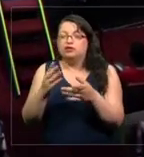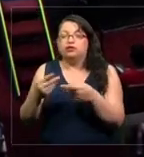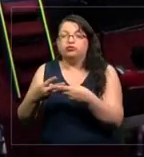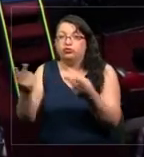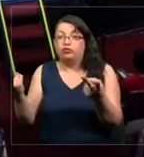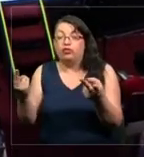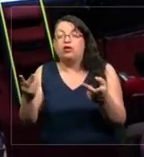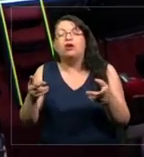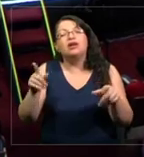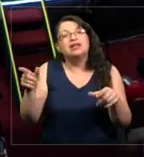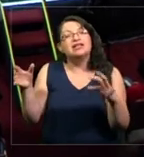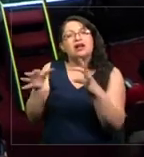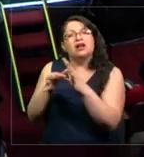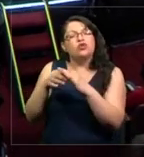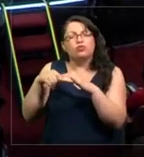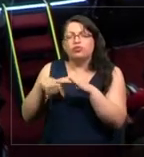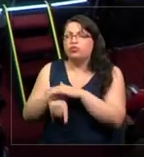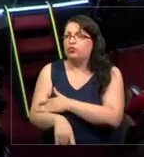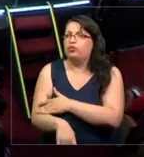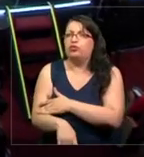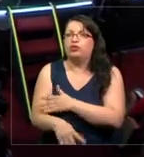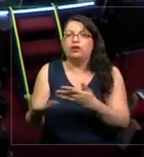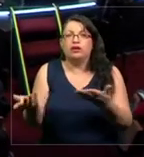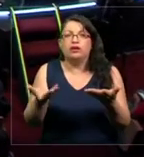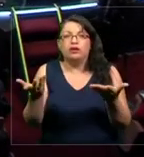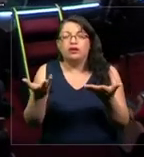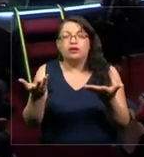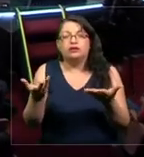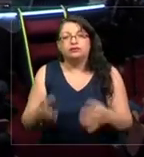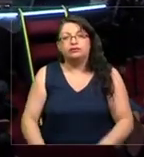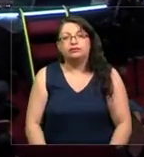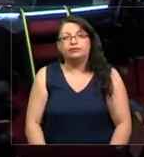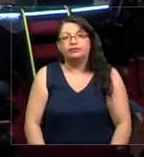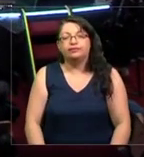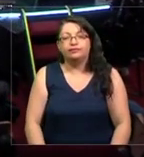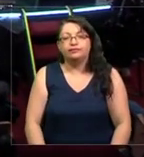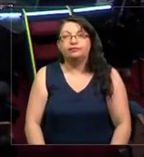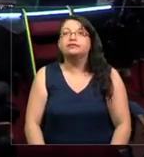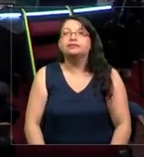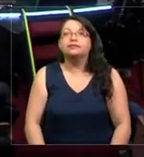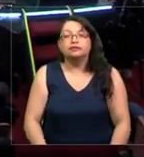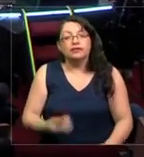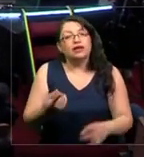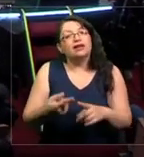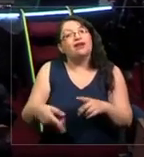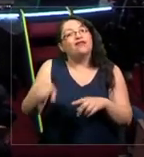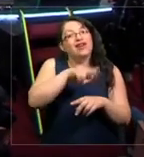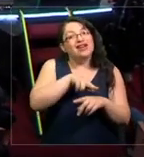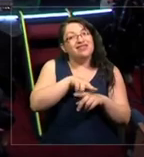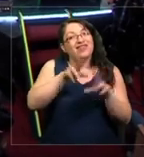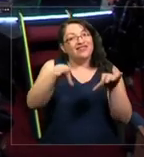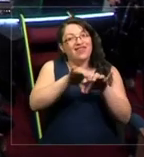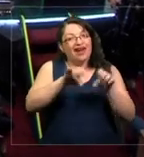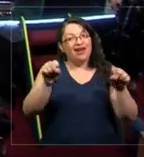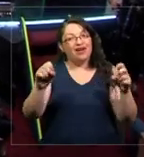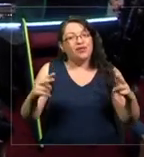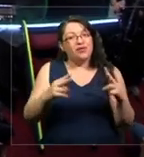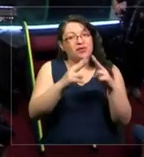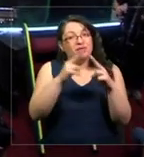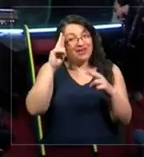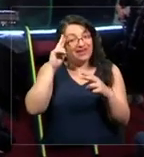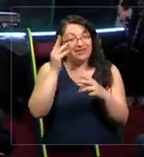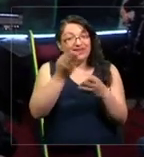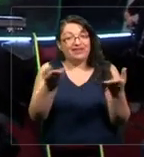consecuencia muy profunda. Y es que, ahora volvemos al Acuerdo de París, si se acuerdan, está